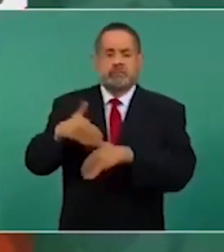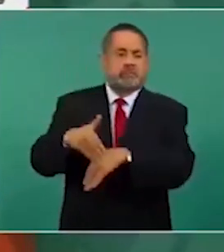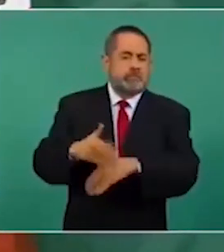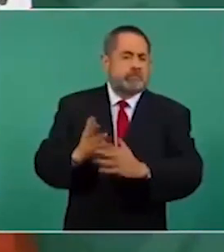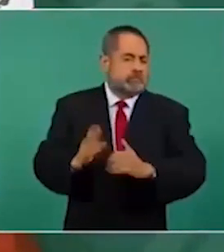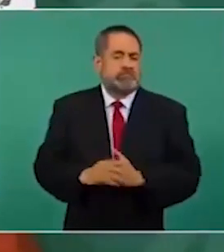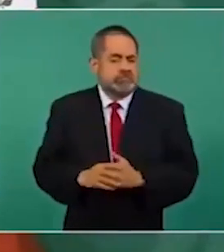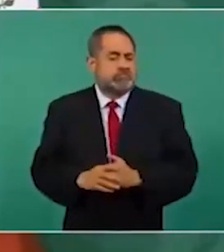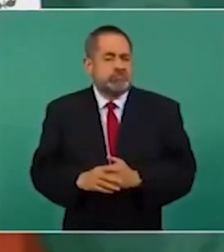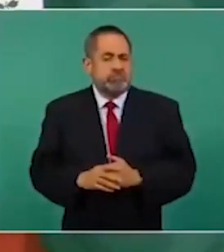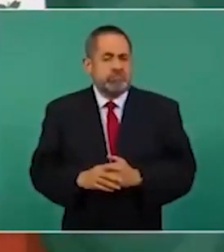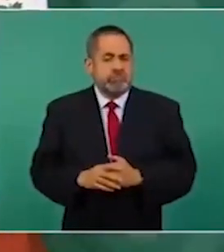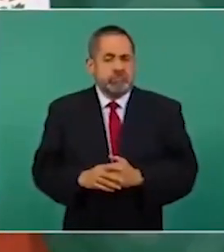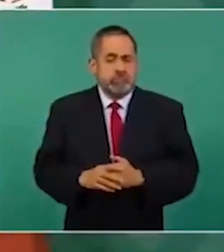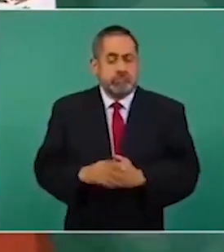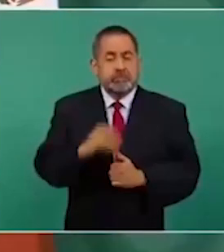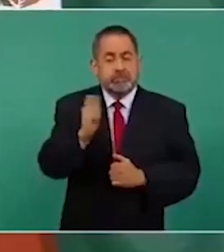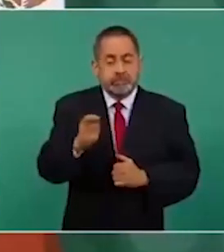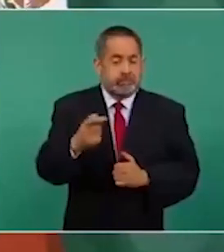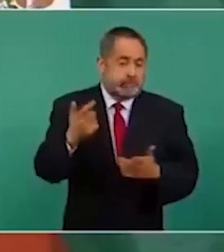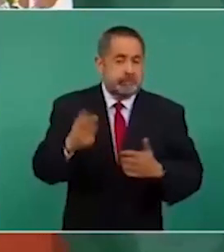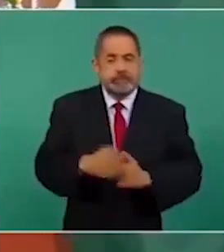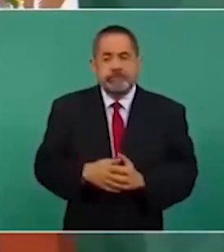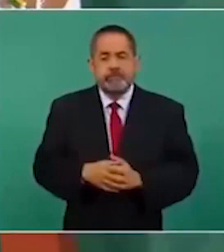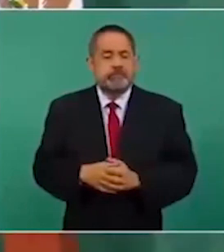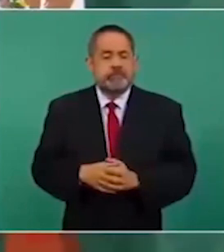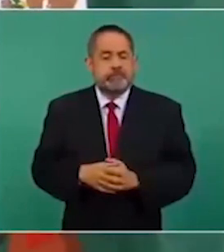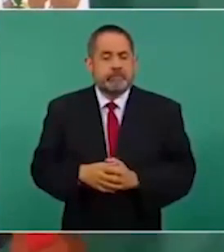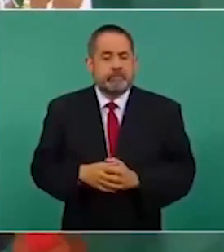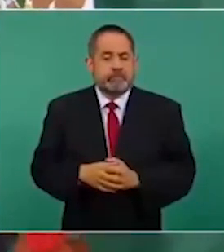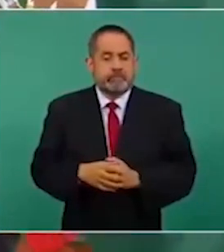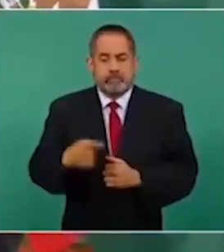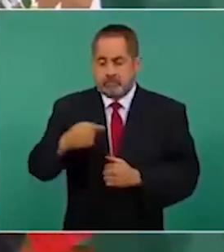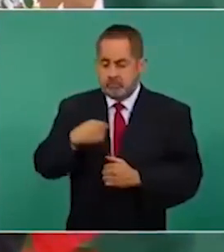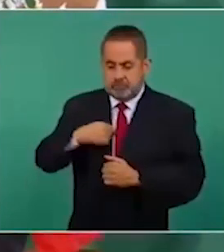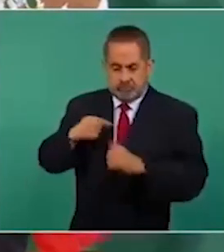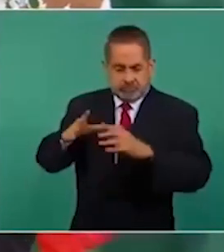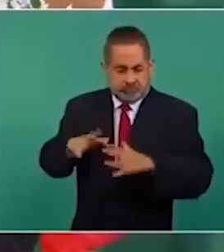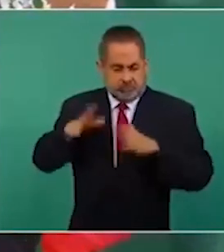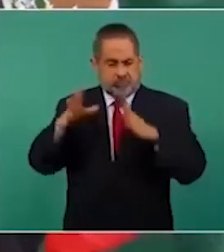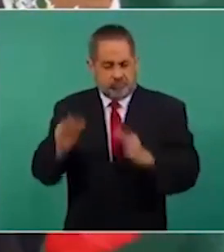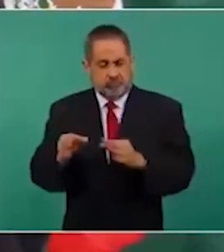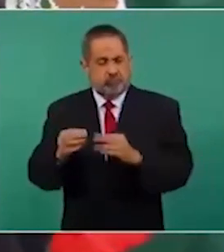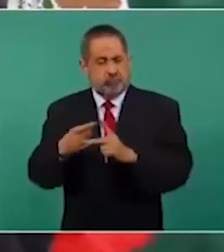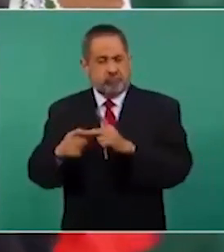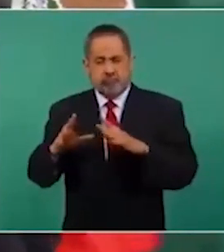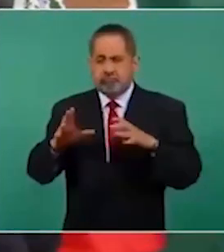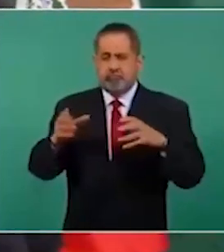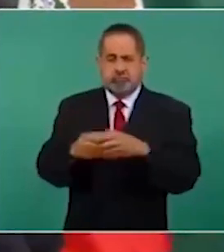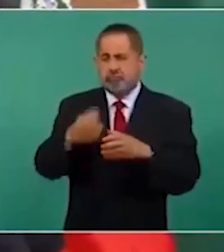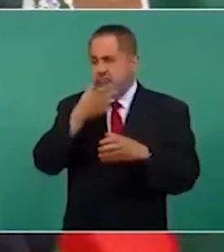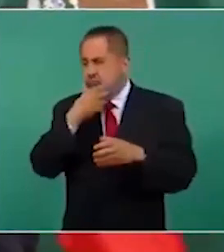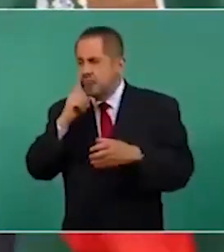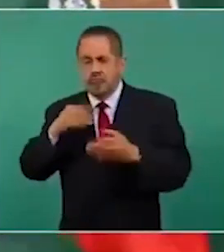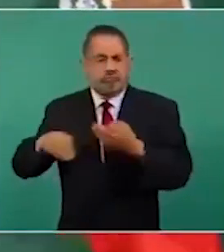Y me tocó fundar, como otros, Mujeres y